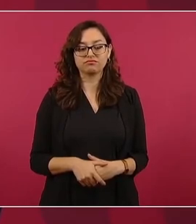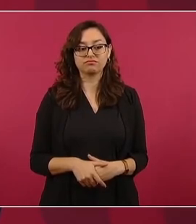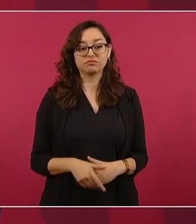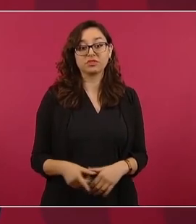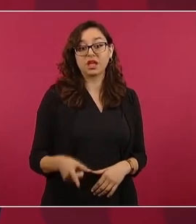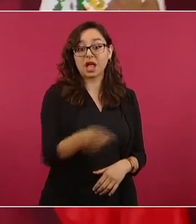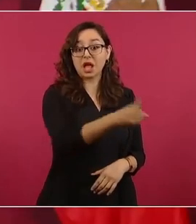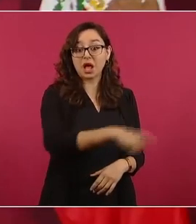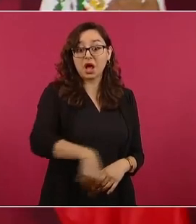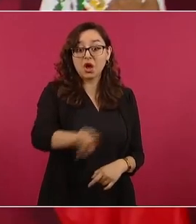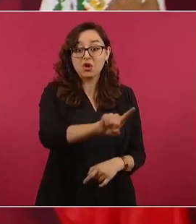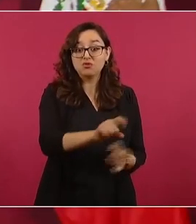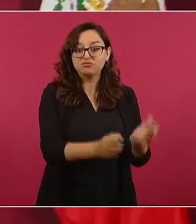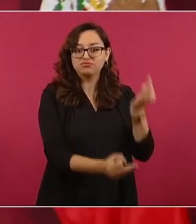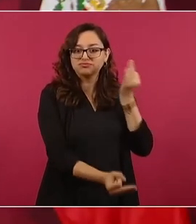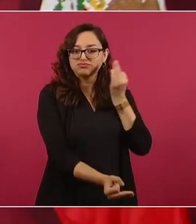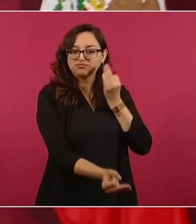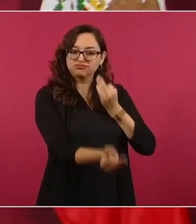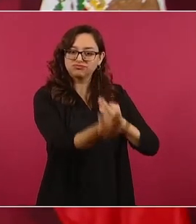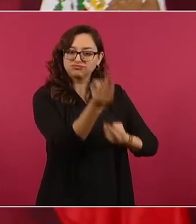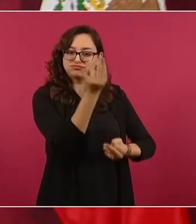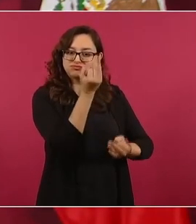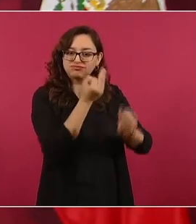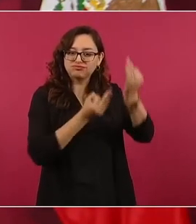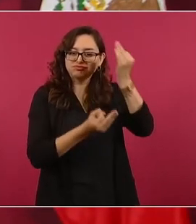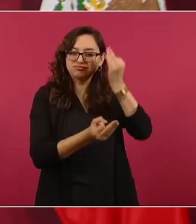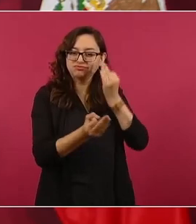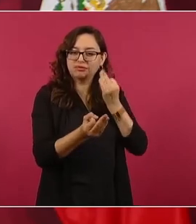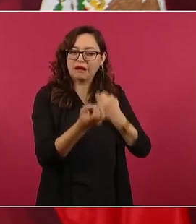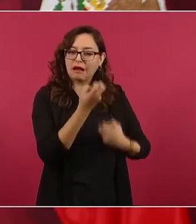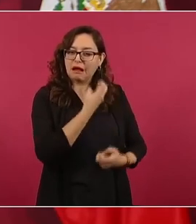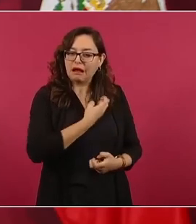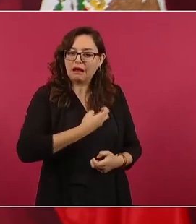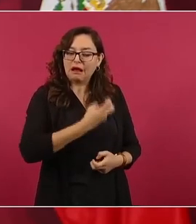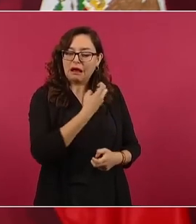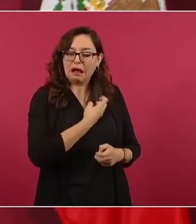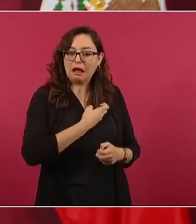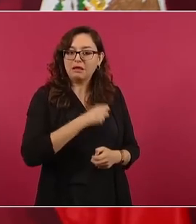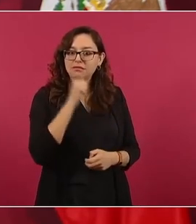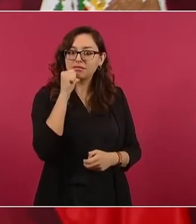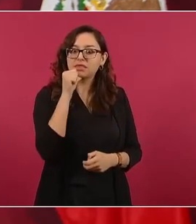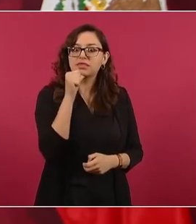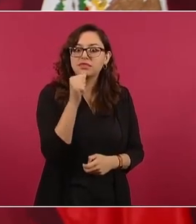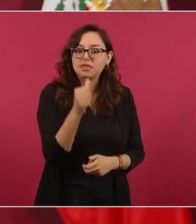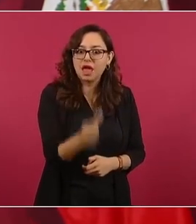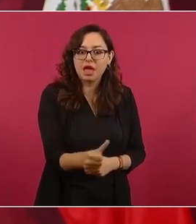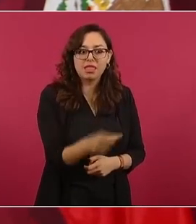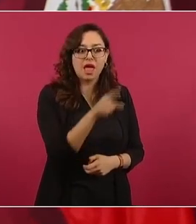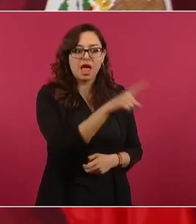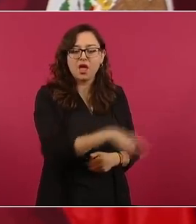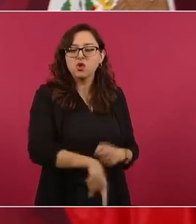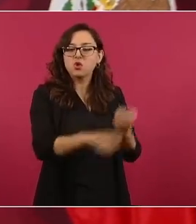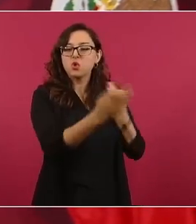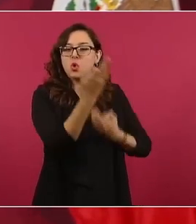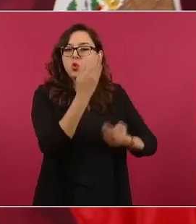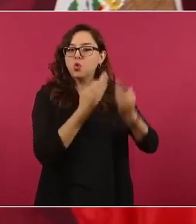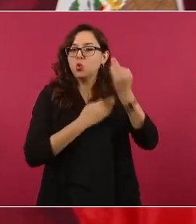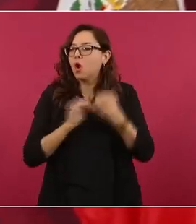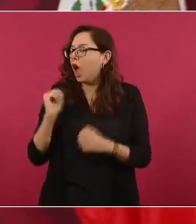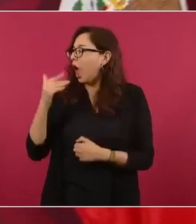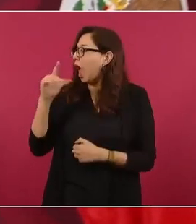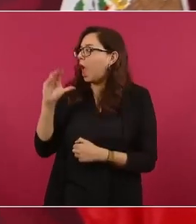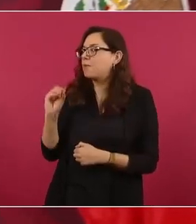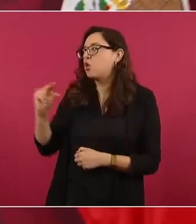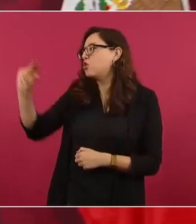soy muy consecuente y muy articulado, muy inteligente y que